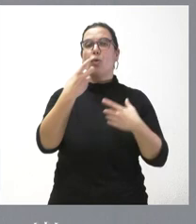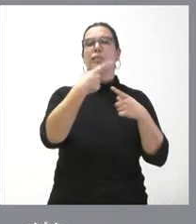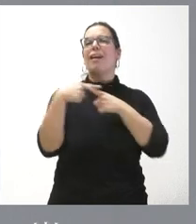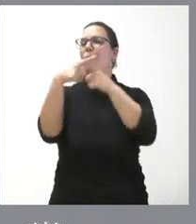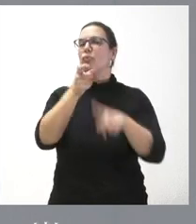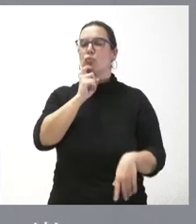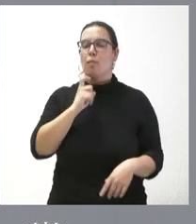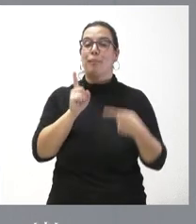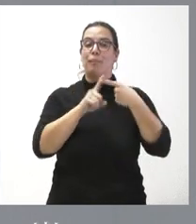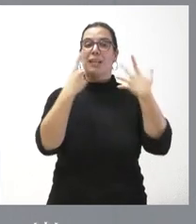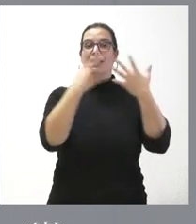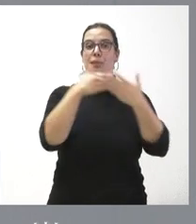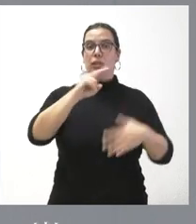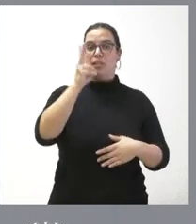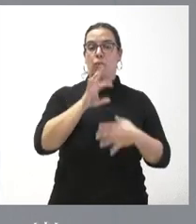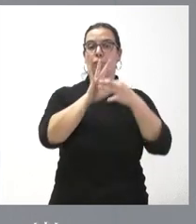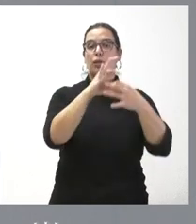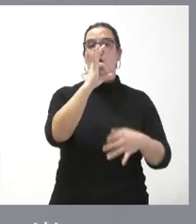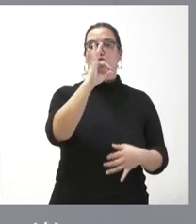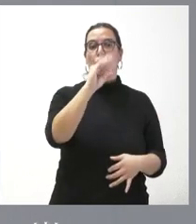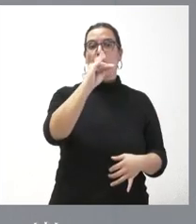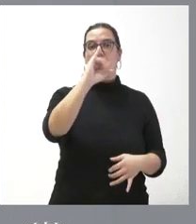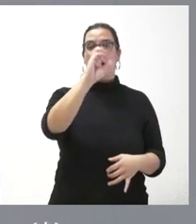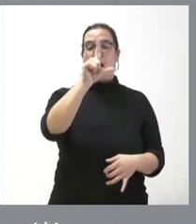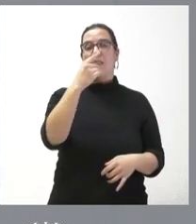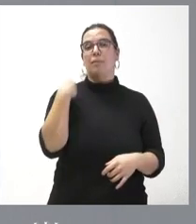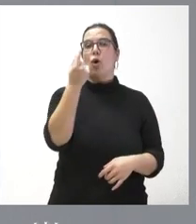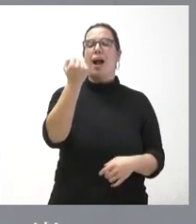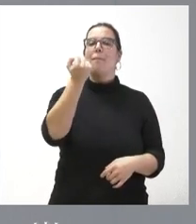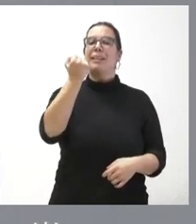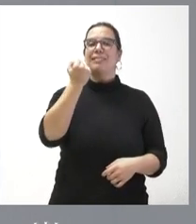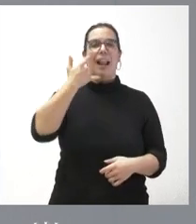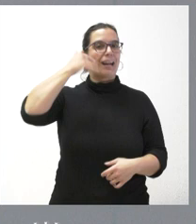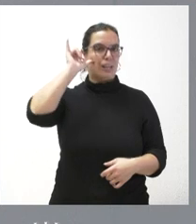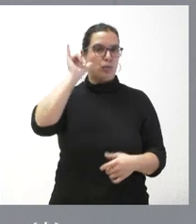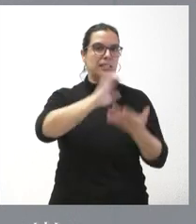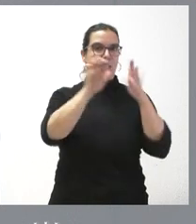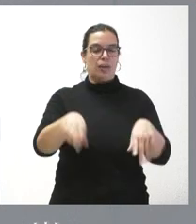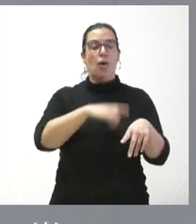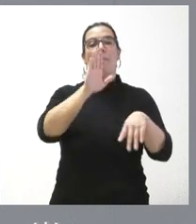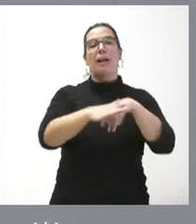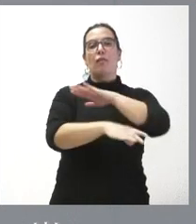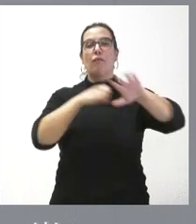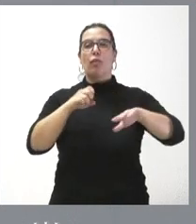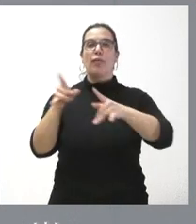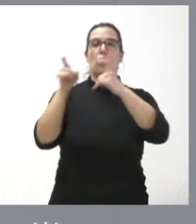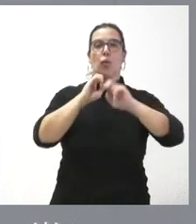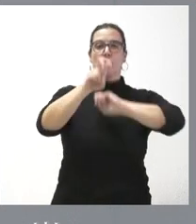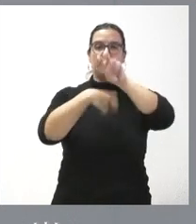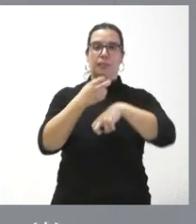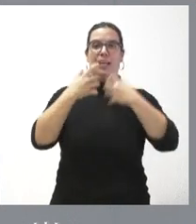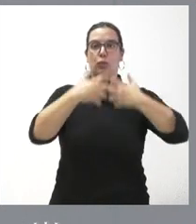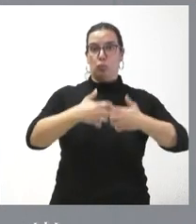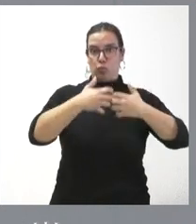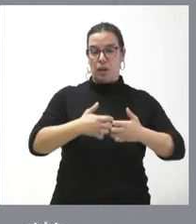a través de Sodical, de la Sociedad de Capital Riesgo de Castilla y León, para un fondo de reindustrialización. Y este fondo